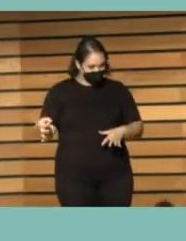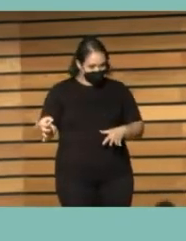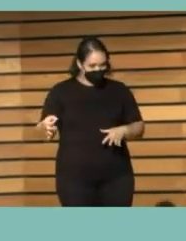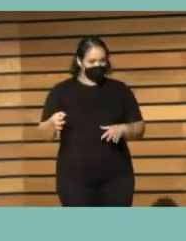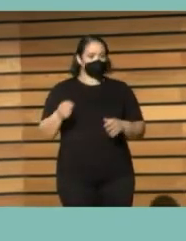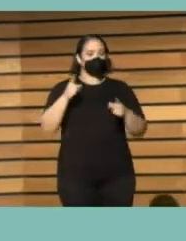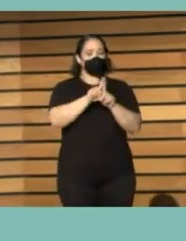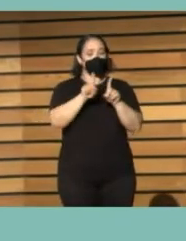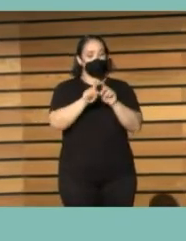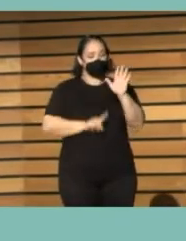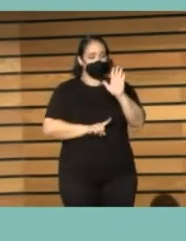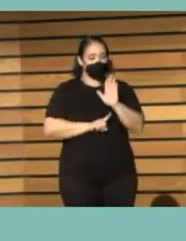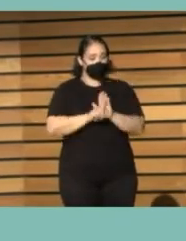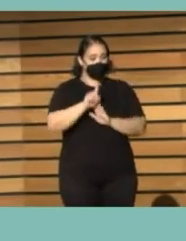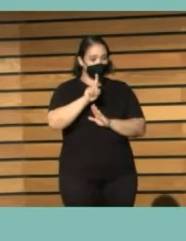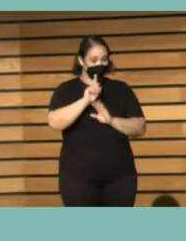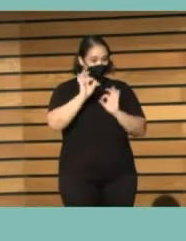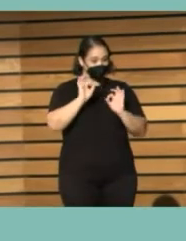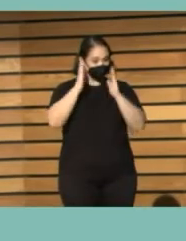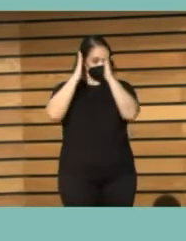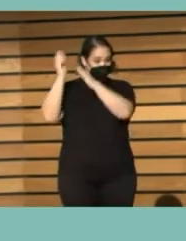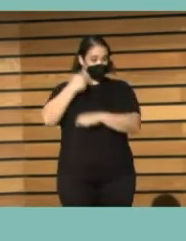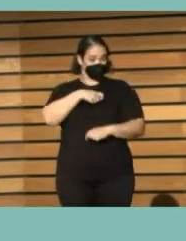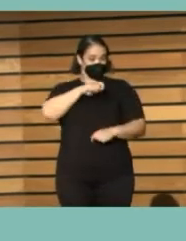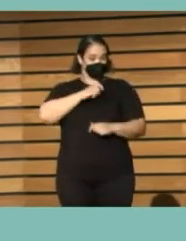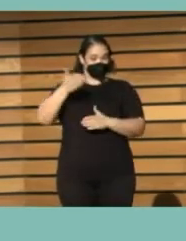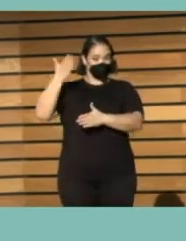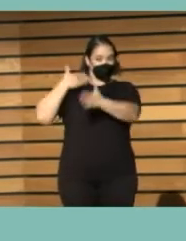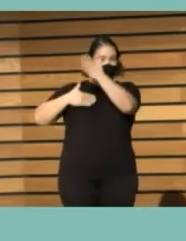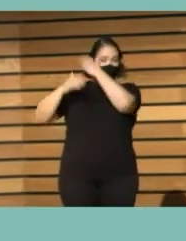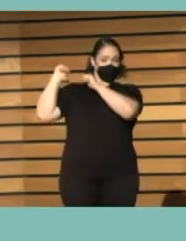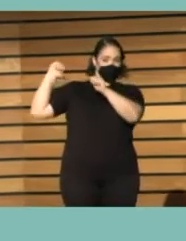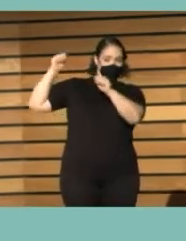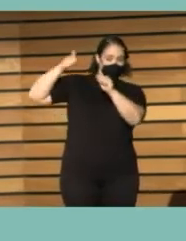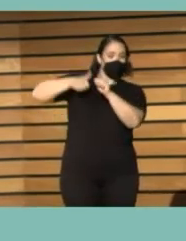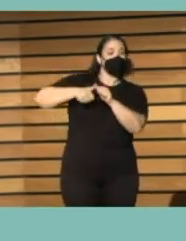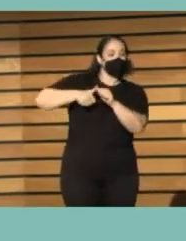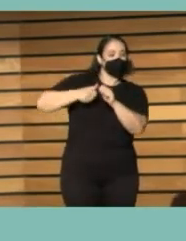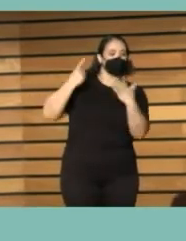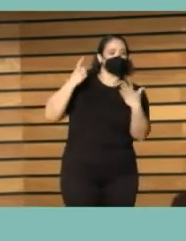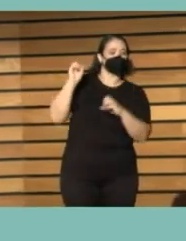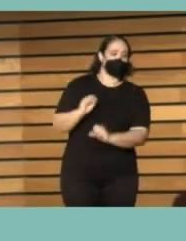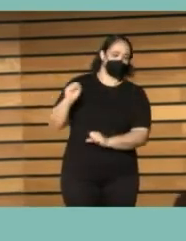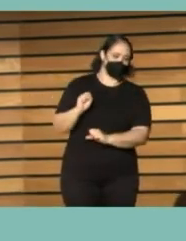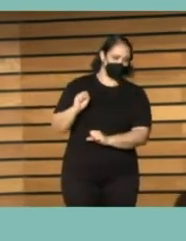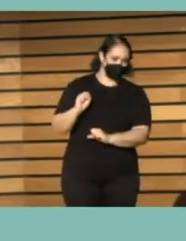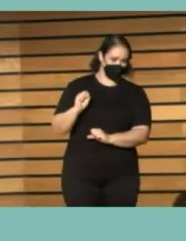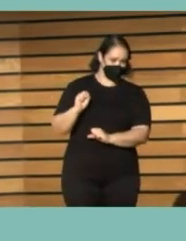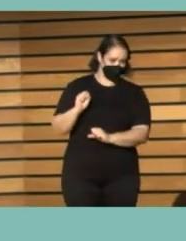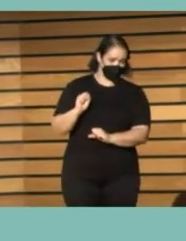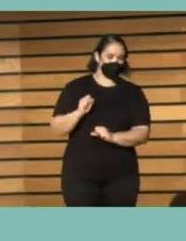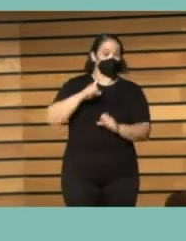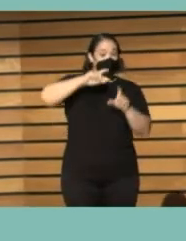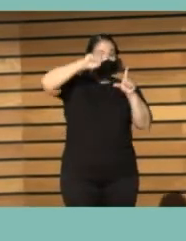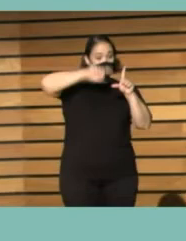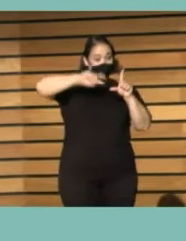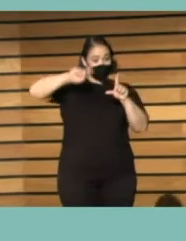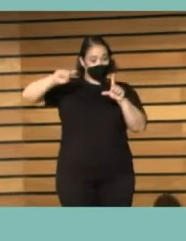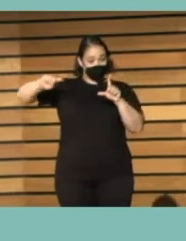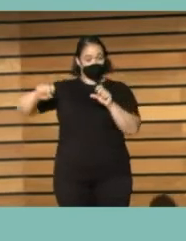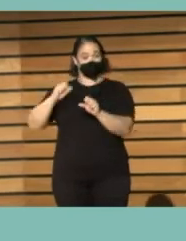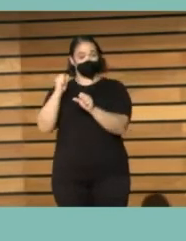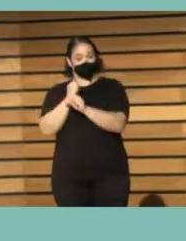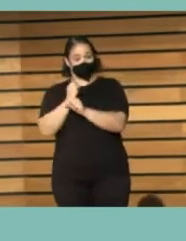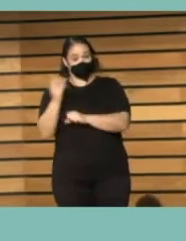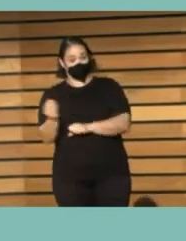ofrece la evolución del sector bibliotecario español desde hace ya 60 años, y no podemos perderla. Estos datos estadísticos sobre bibliotecas